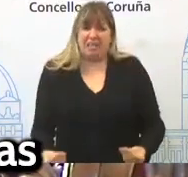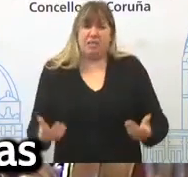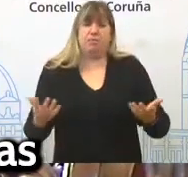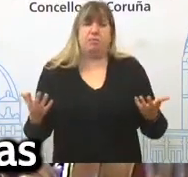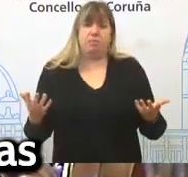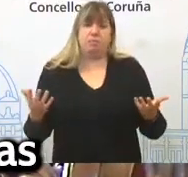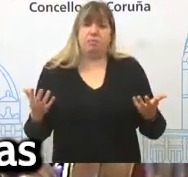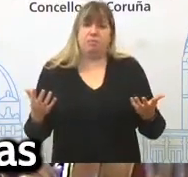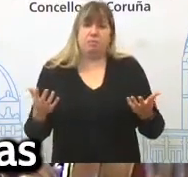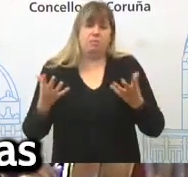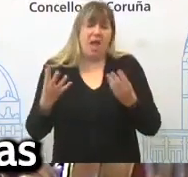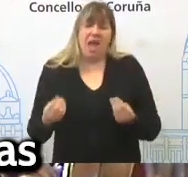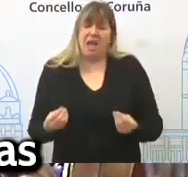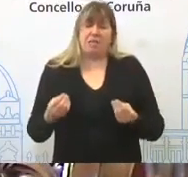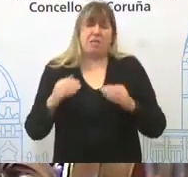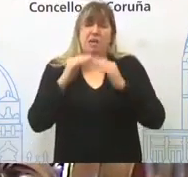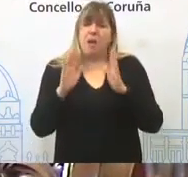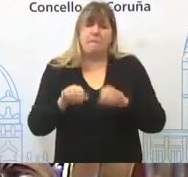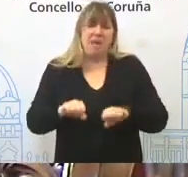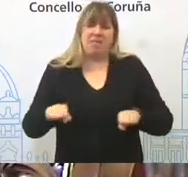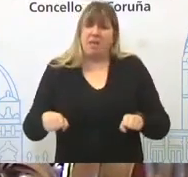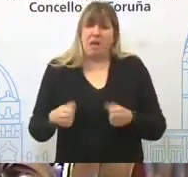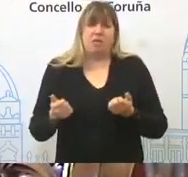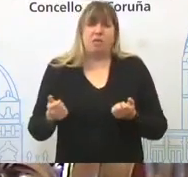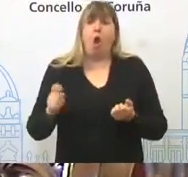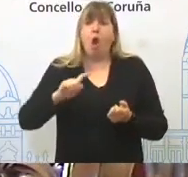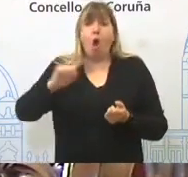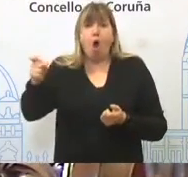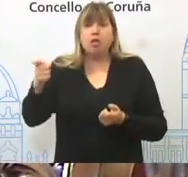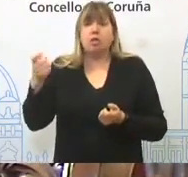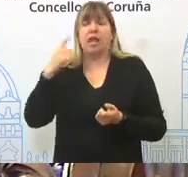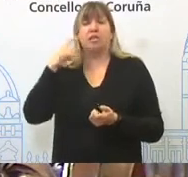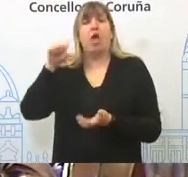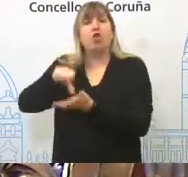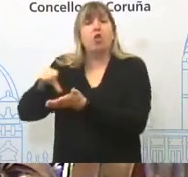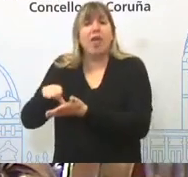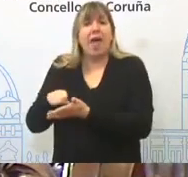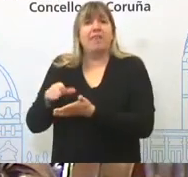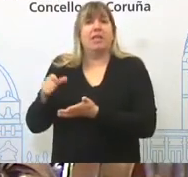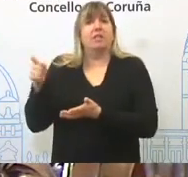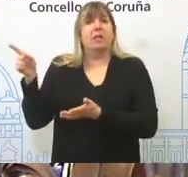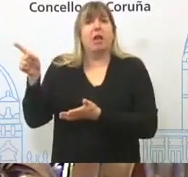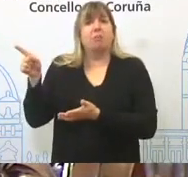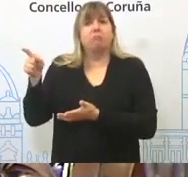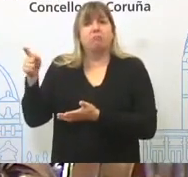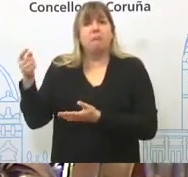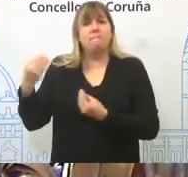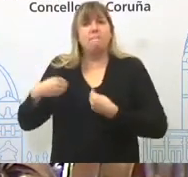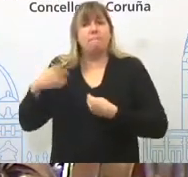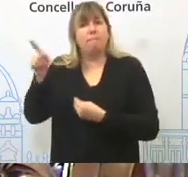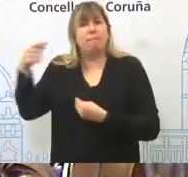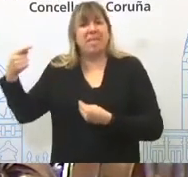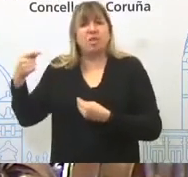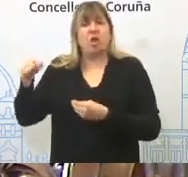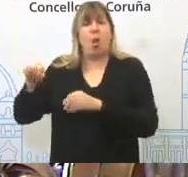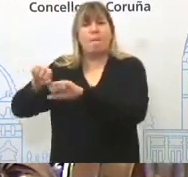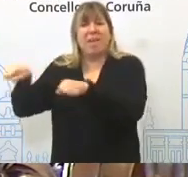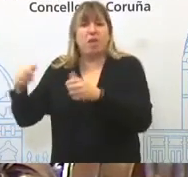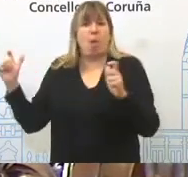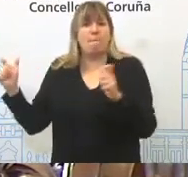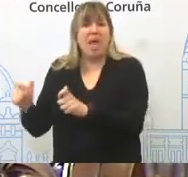con cantidades moi inferiores que teñen políticas moito máis ambiciosas. E todo isto acontece nun contexto